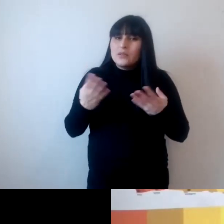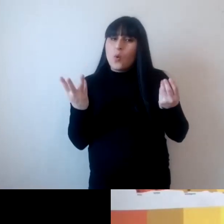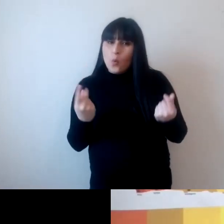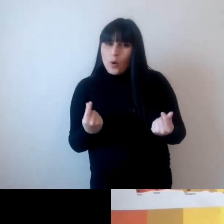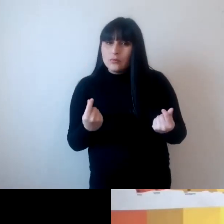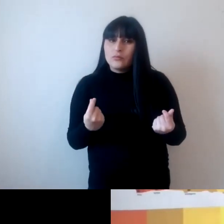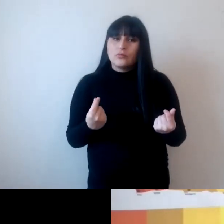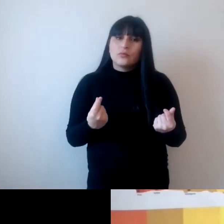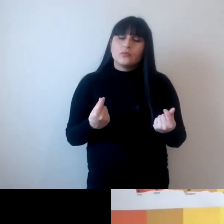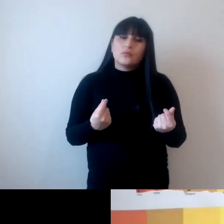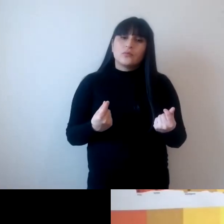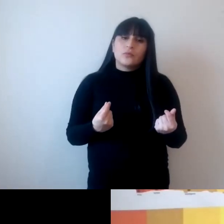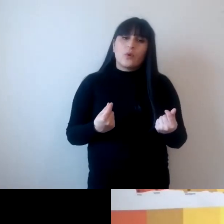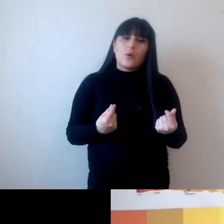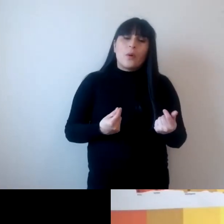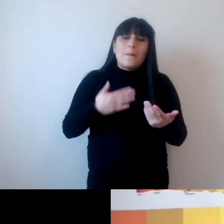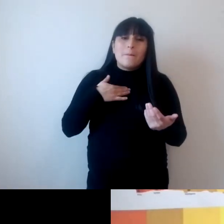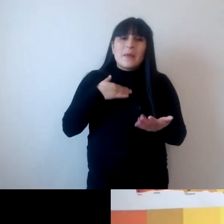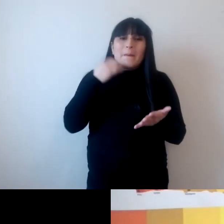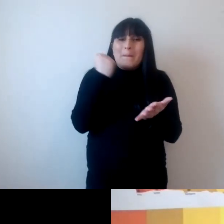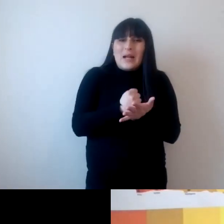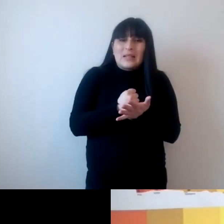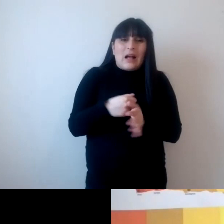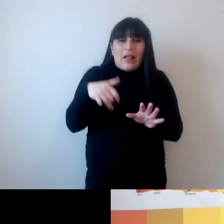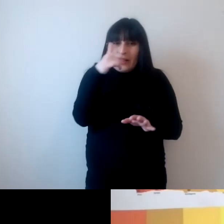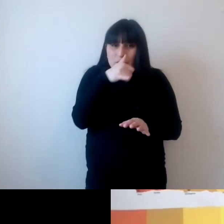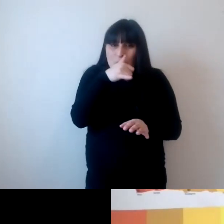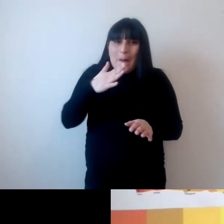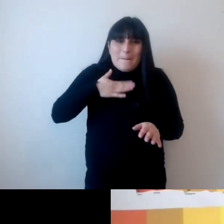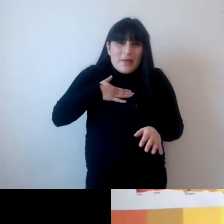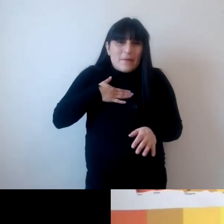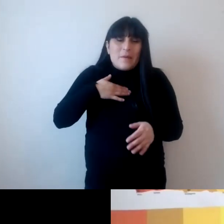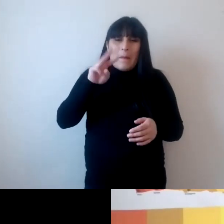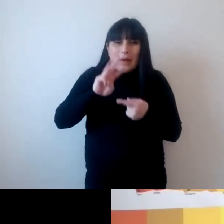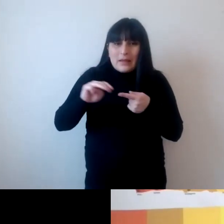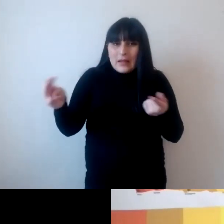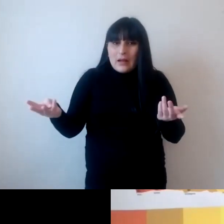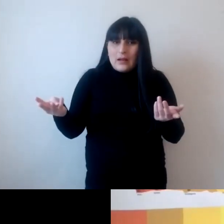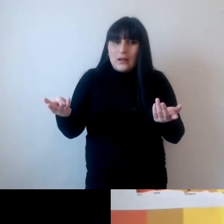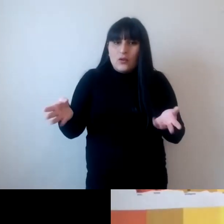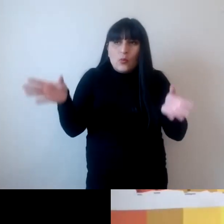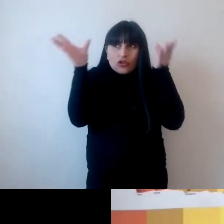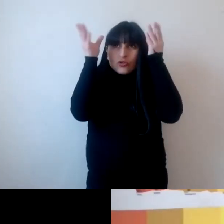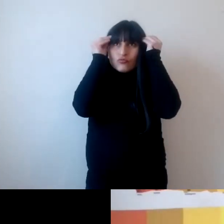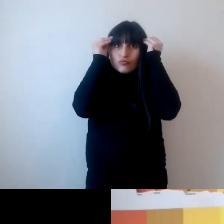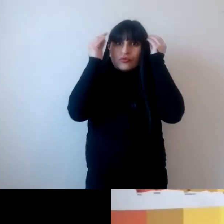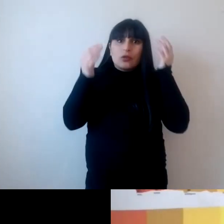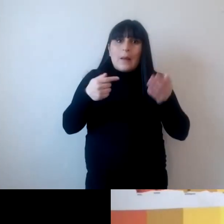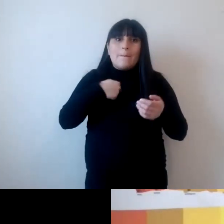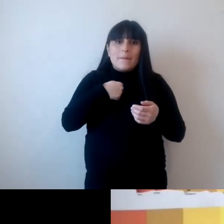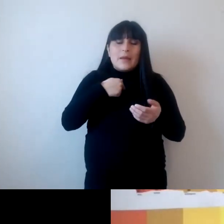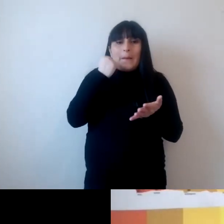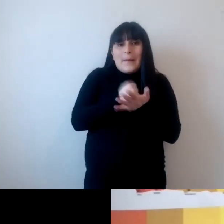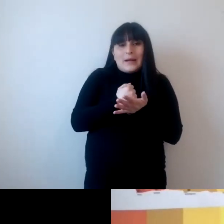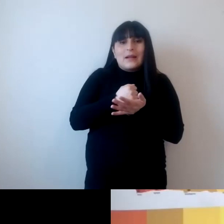ecológica mi huella de carbono mi huella hídrica mi huella de materiales con esa problemática ¿y por qué la huella ecológica? porque la